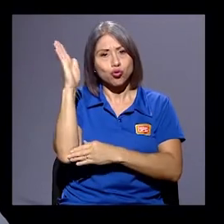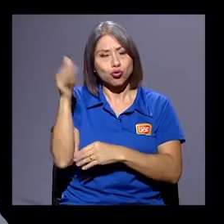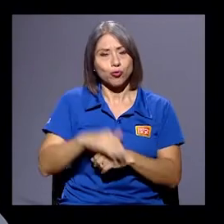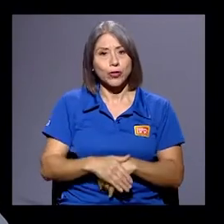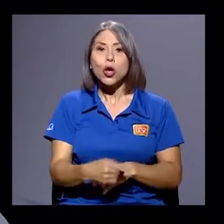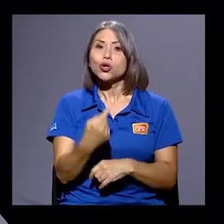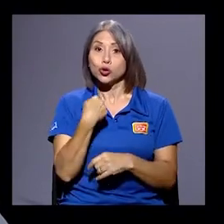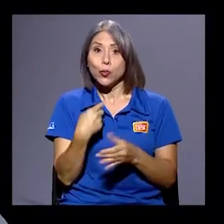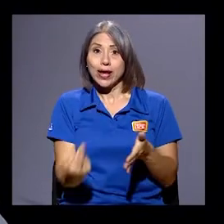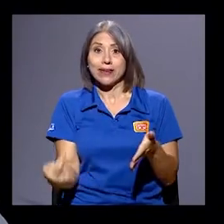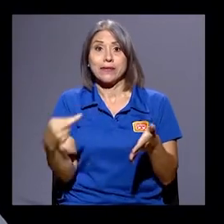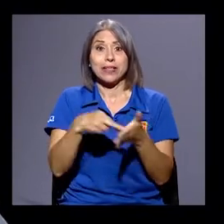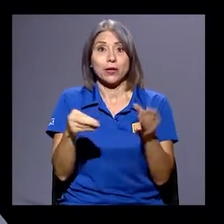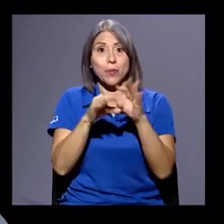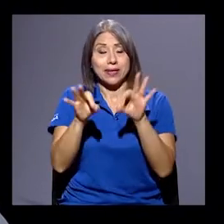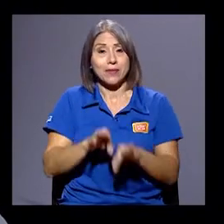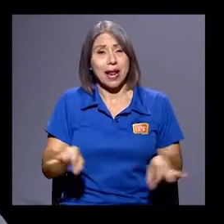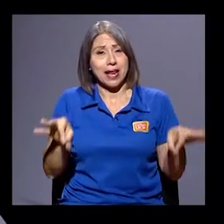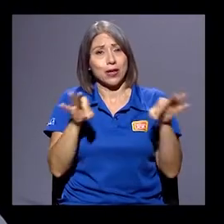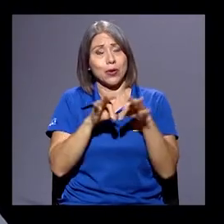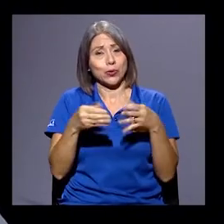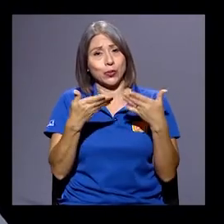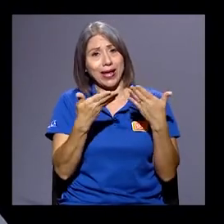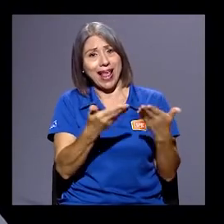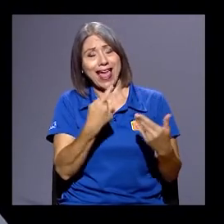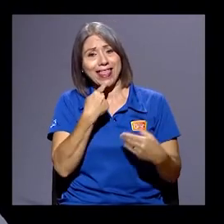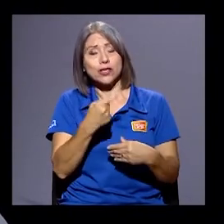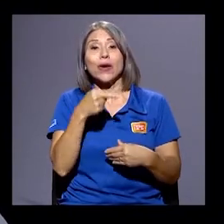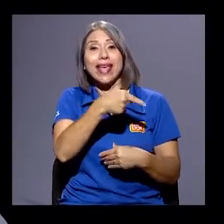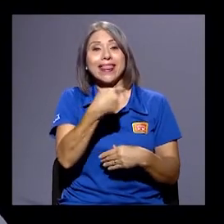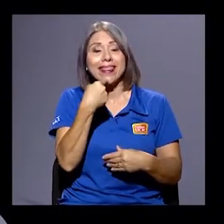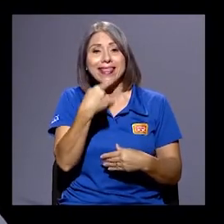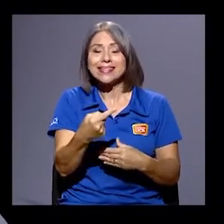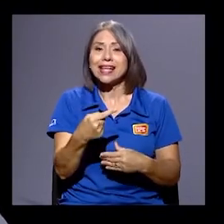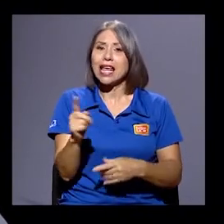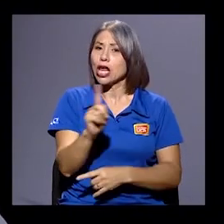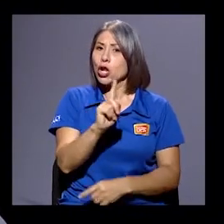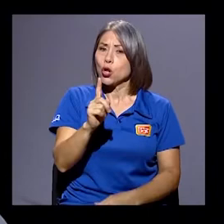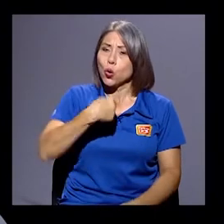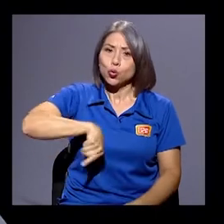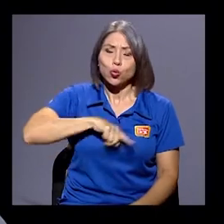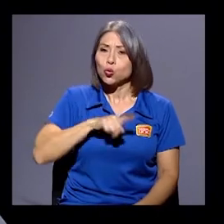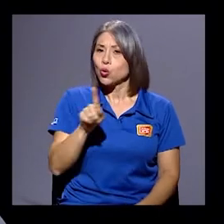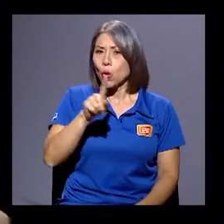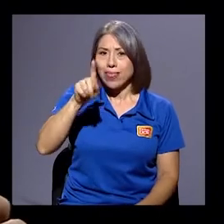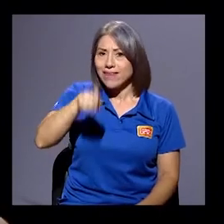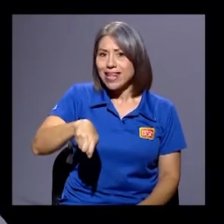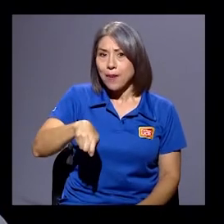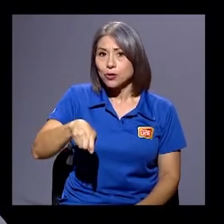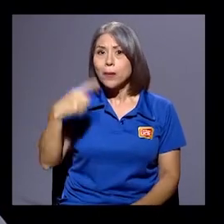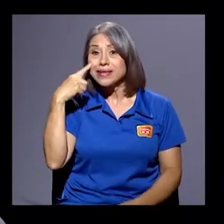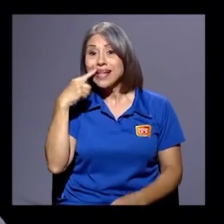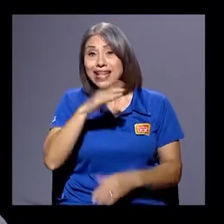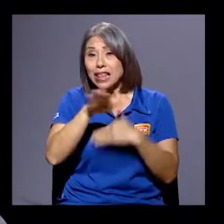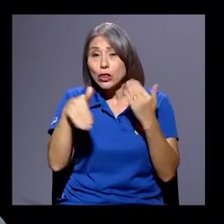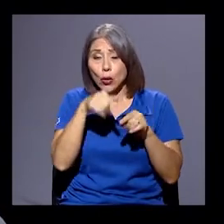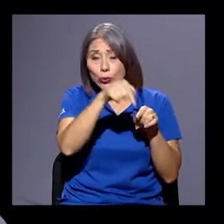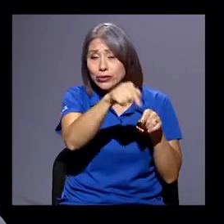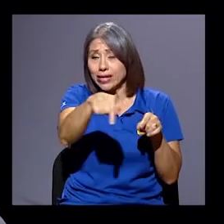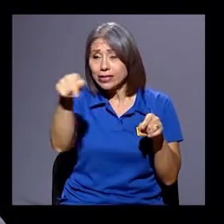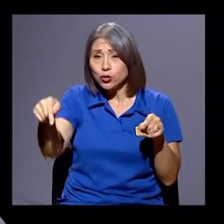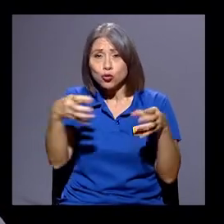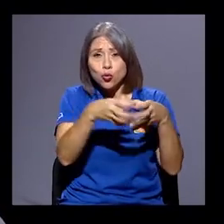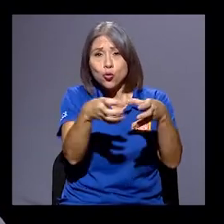ha hecho don Randall ahora en este primer bloque. Dice que no deberíamos de juntar a todos esos